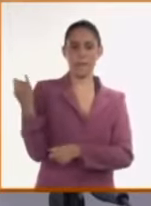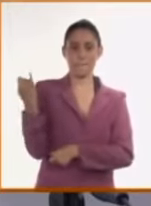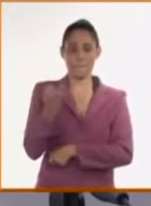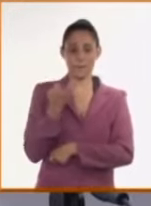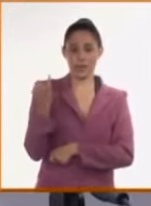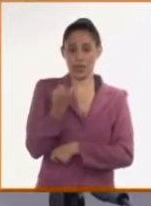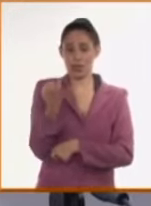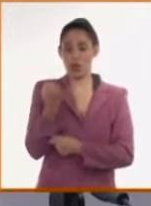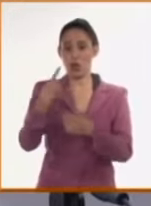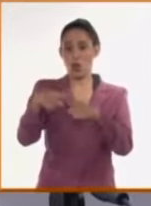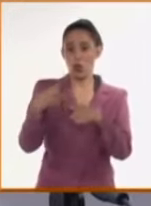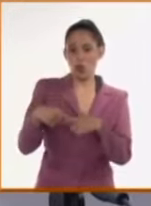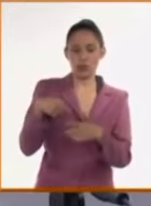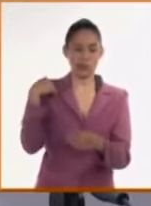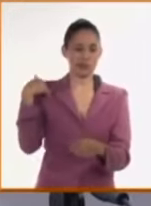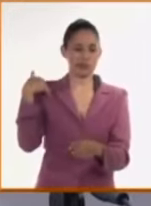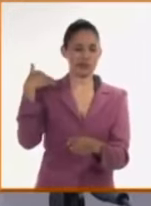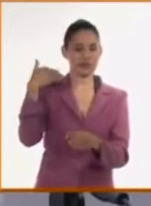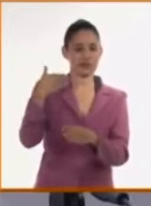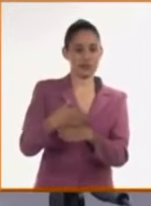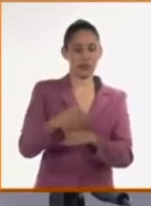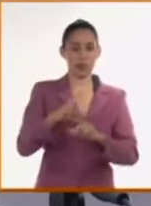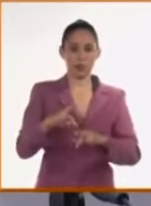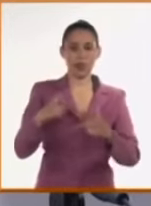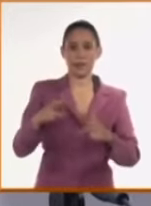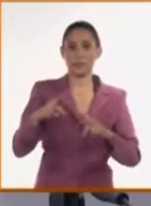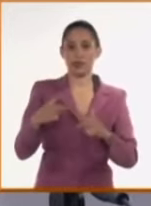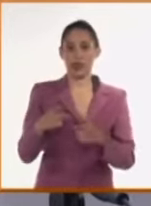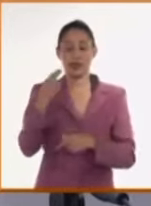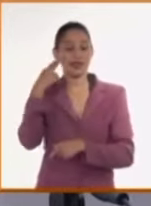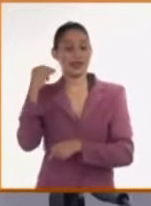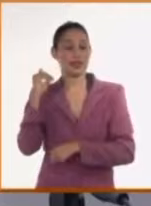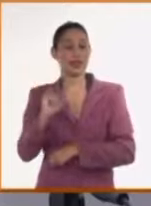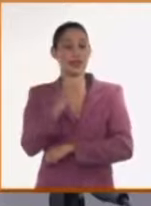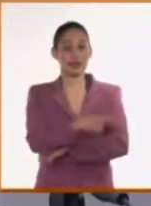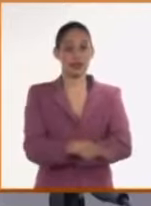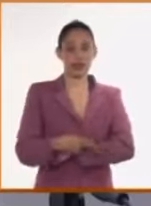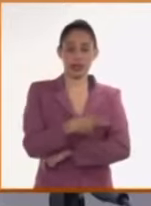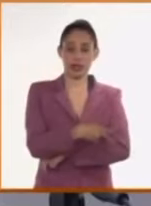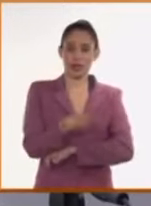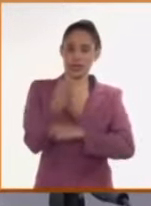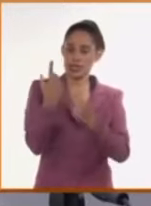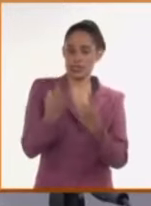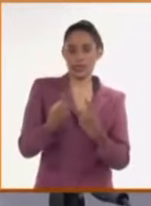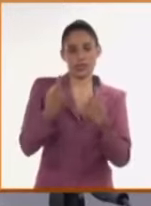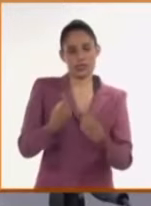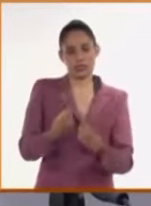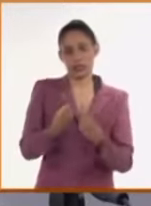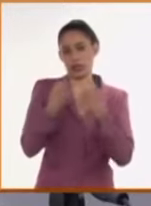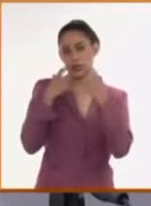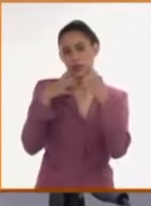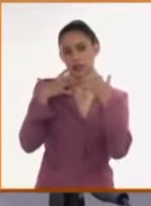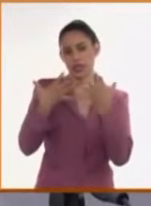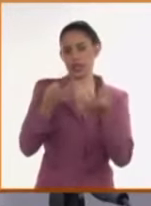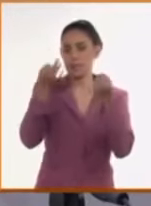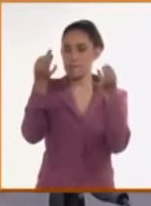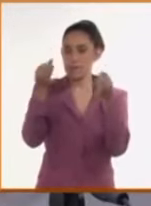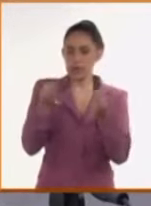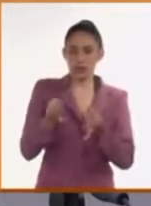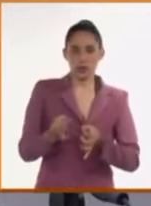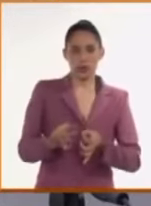más de una vez. Haití necesita verdadera desinteresada